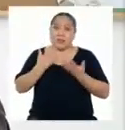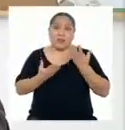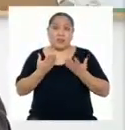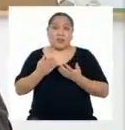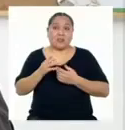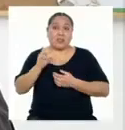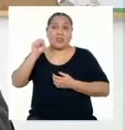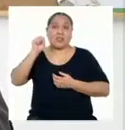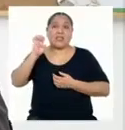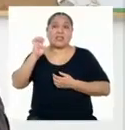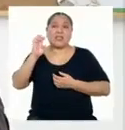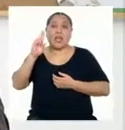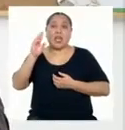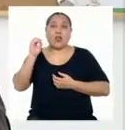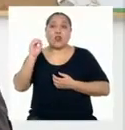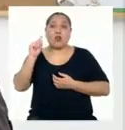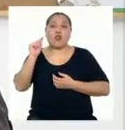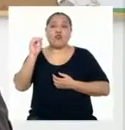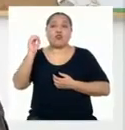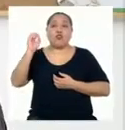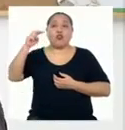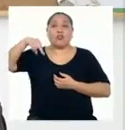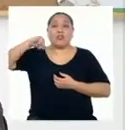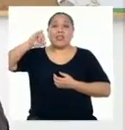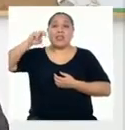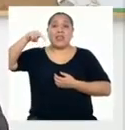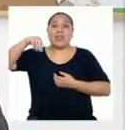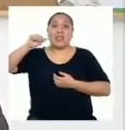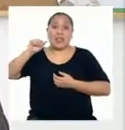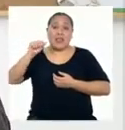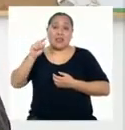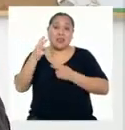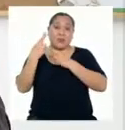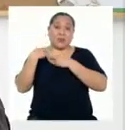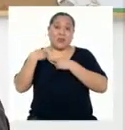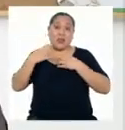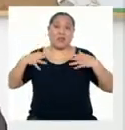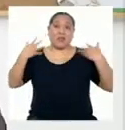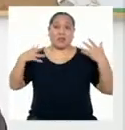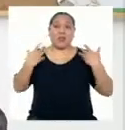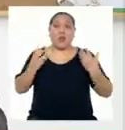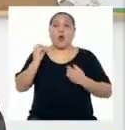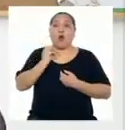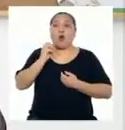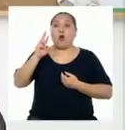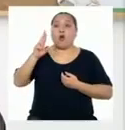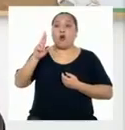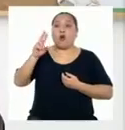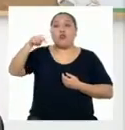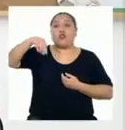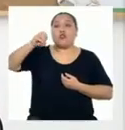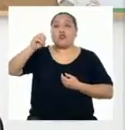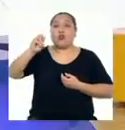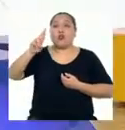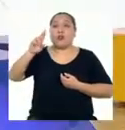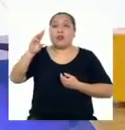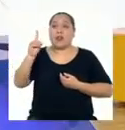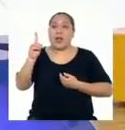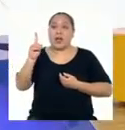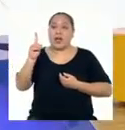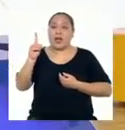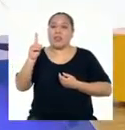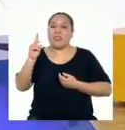serotonina encargada de la felicidad y la noradrenalina o norepinefrina responsable del antiestrés.